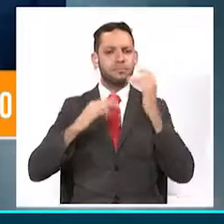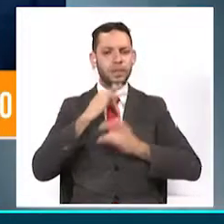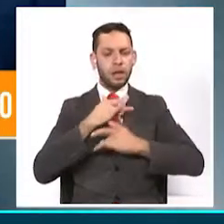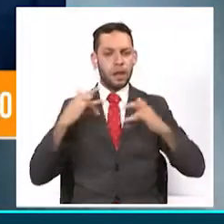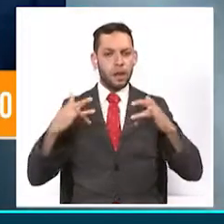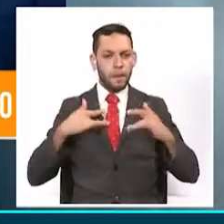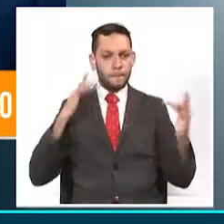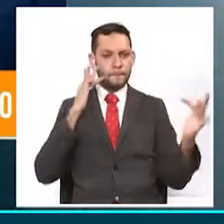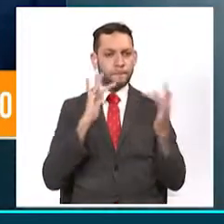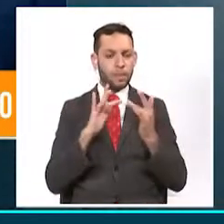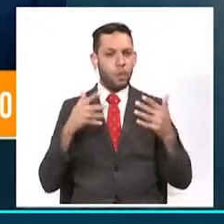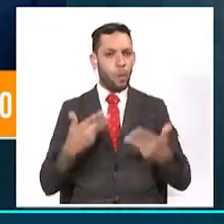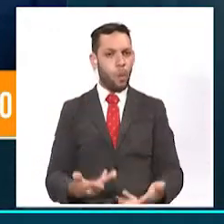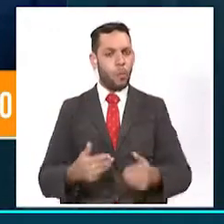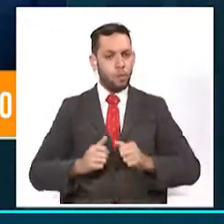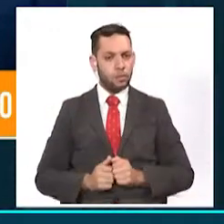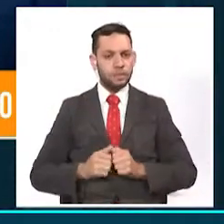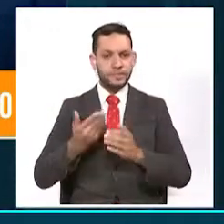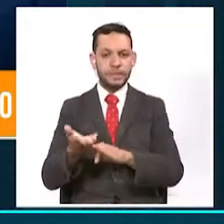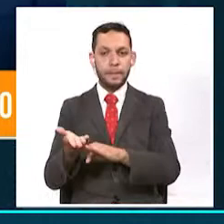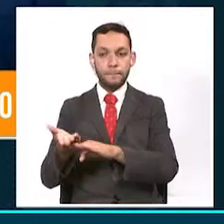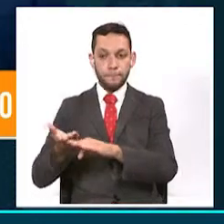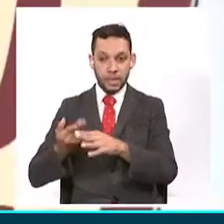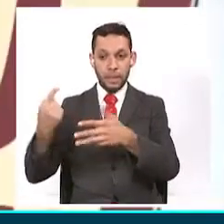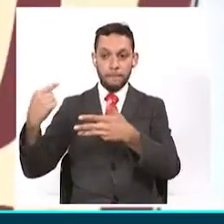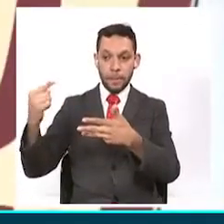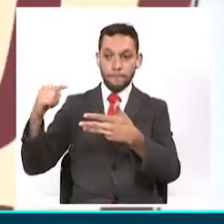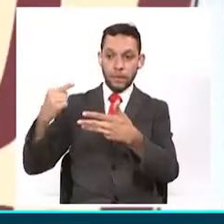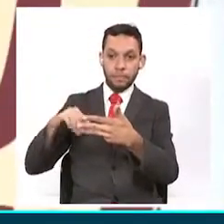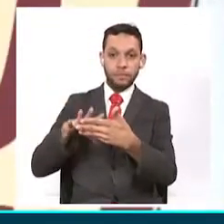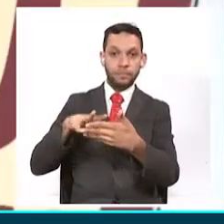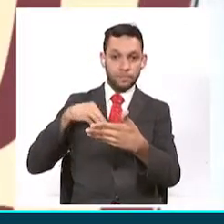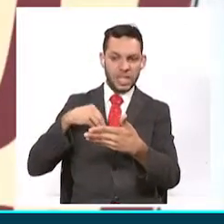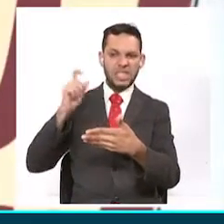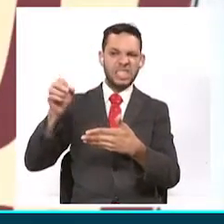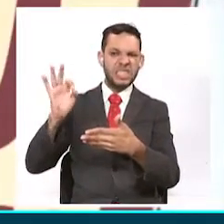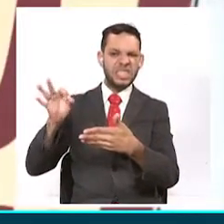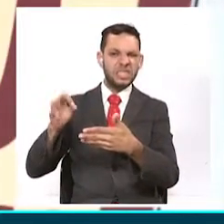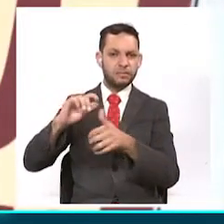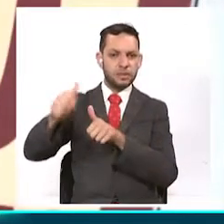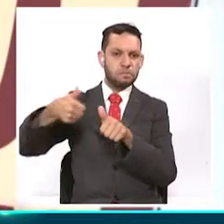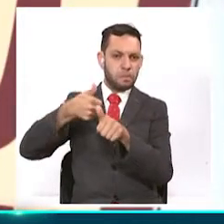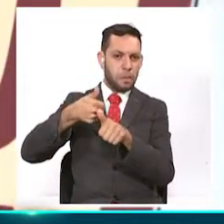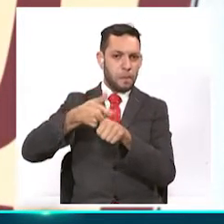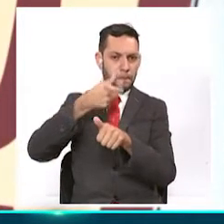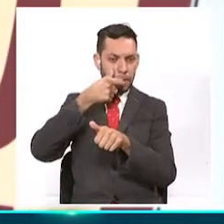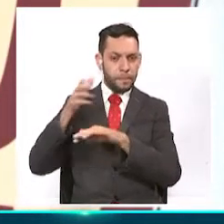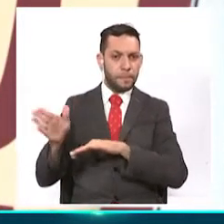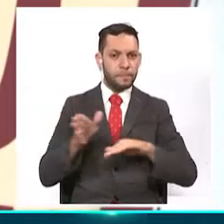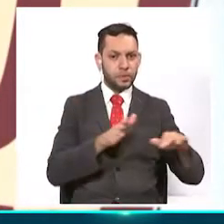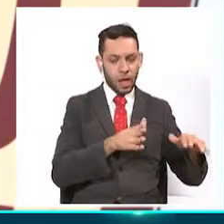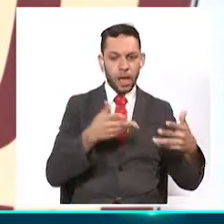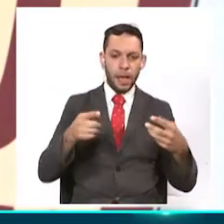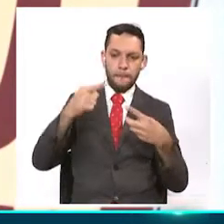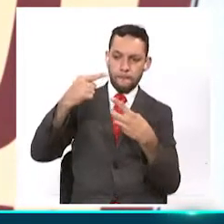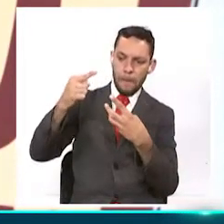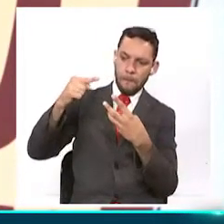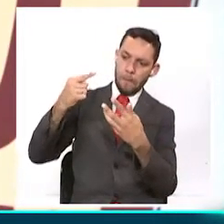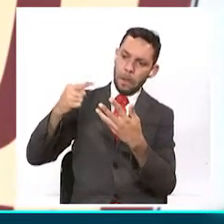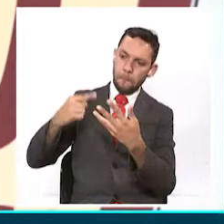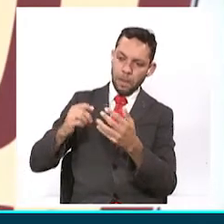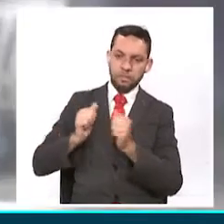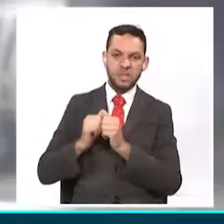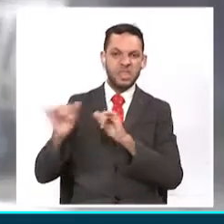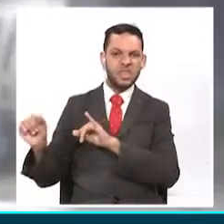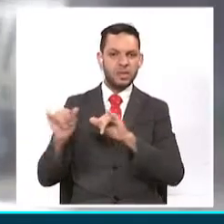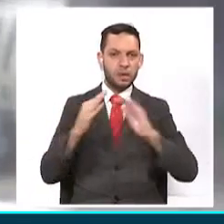y no solamente piden los requisitos sino que nos los están supervisando permanentemente. Así las cosas, como en cuarentena